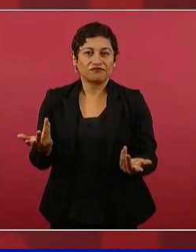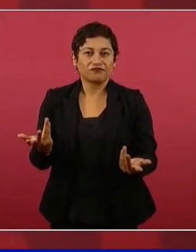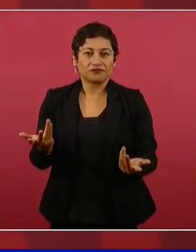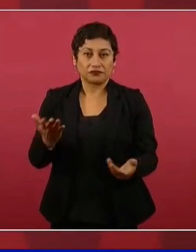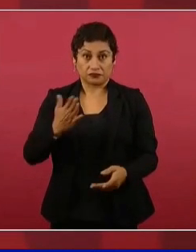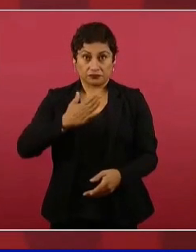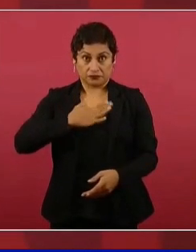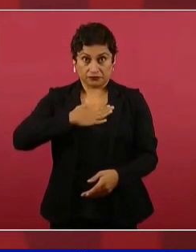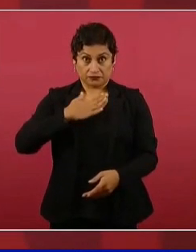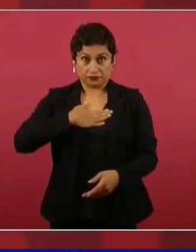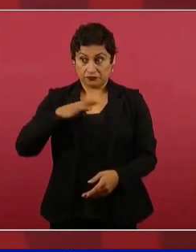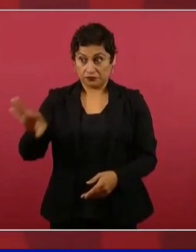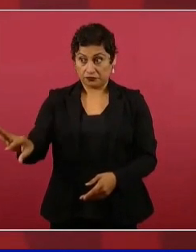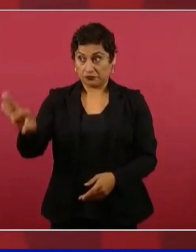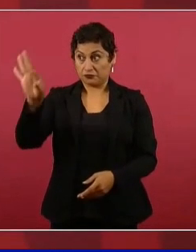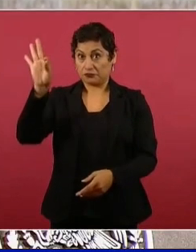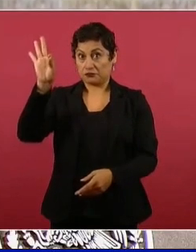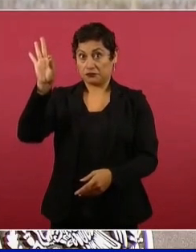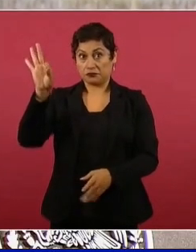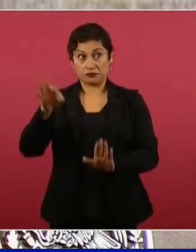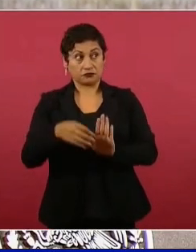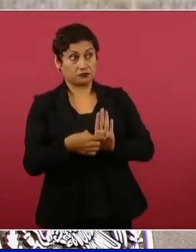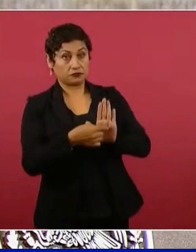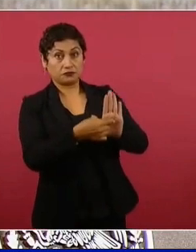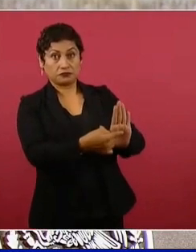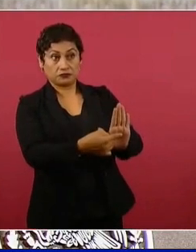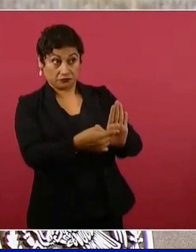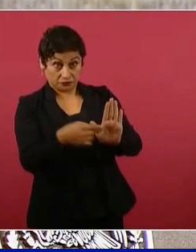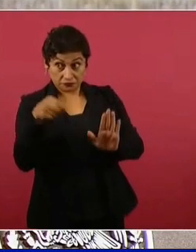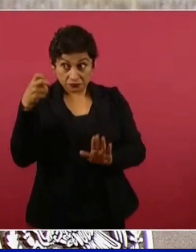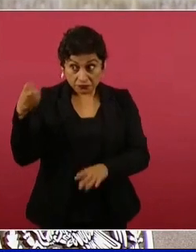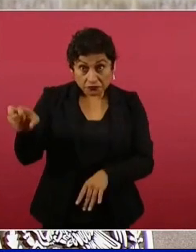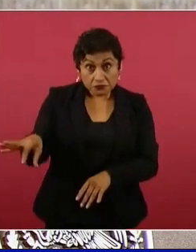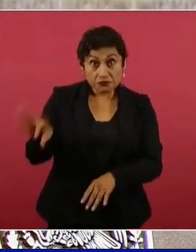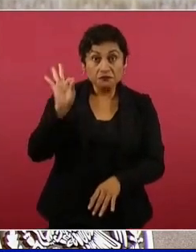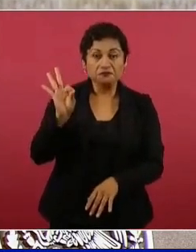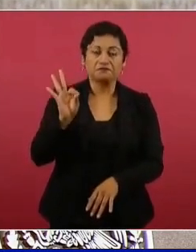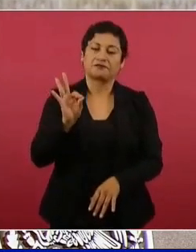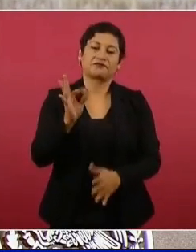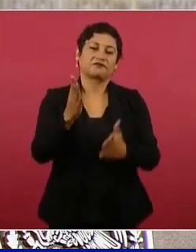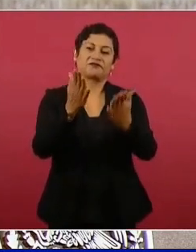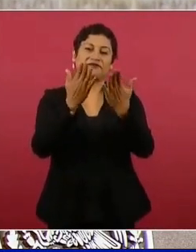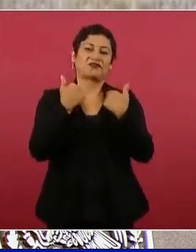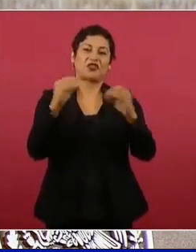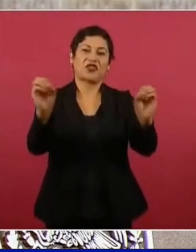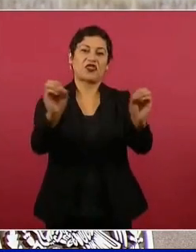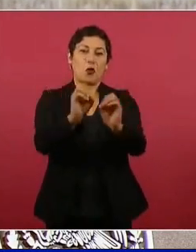de evitar